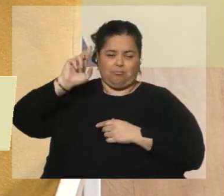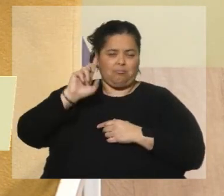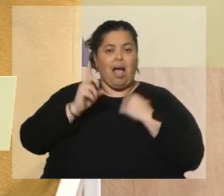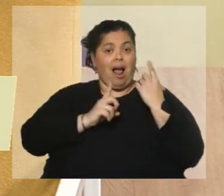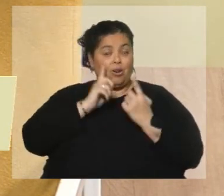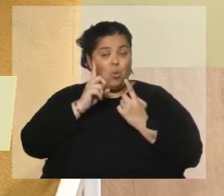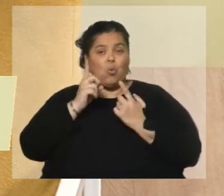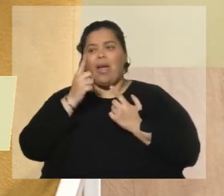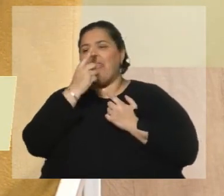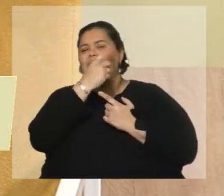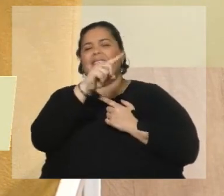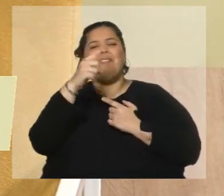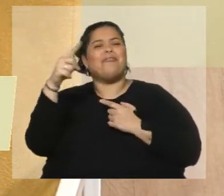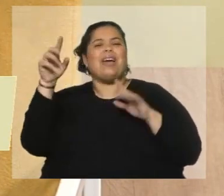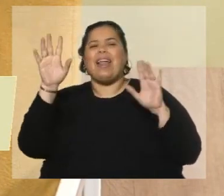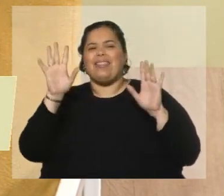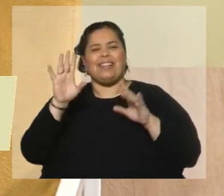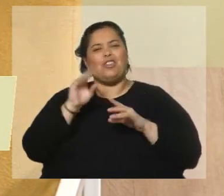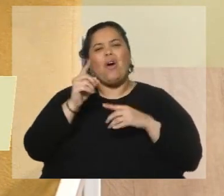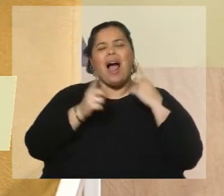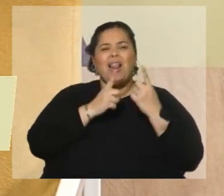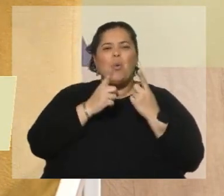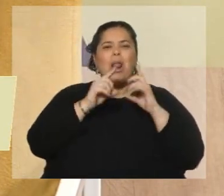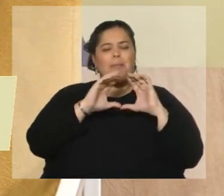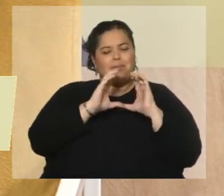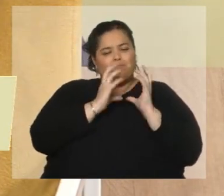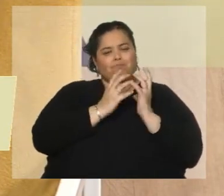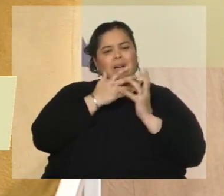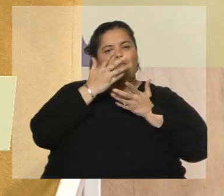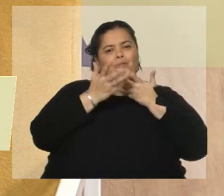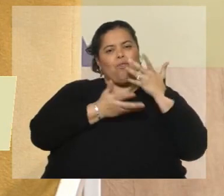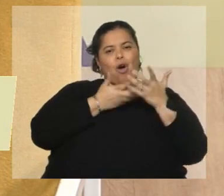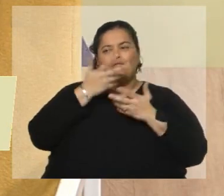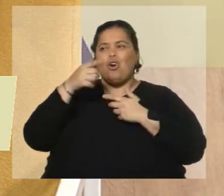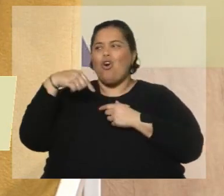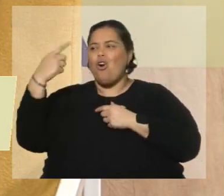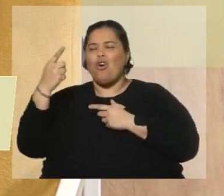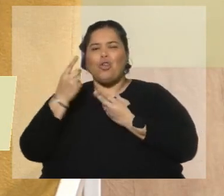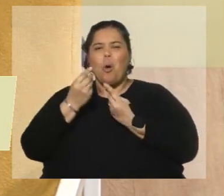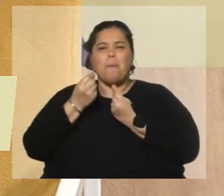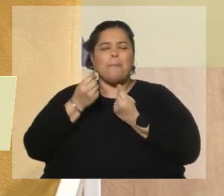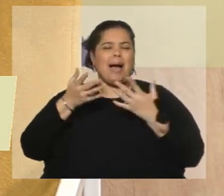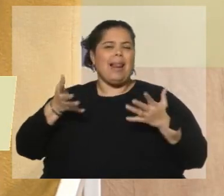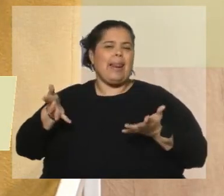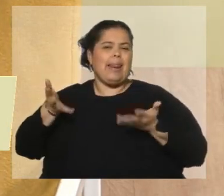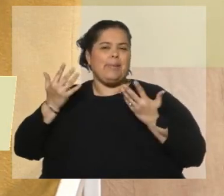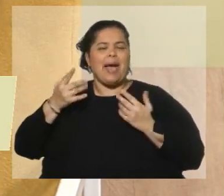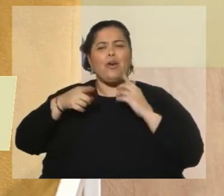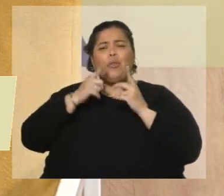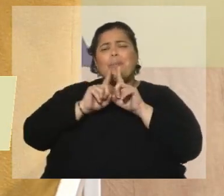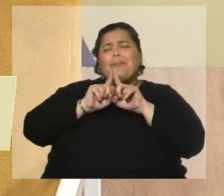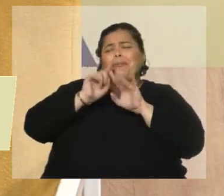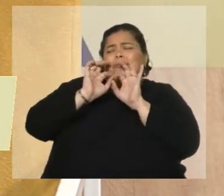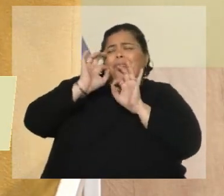voces más ligeras, hay sopranos con voces más cálidas, más redondas, más dramáticas. Y lo mismo pasa con el resto de las